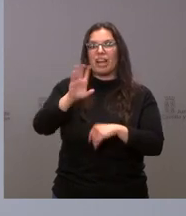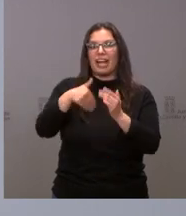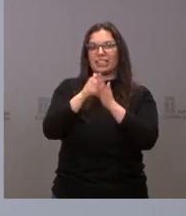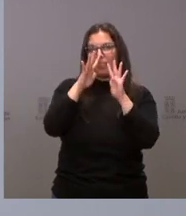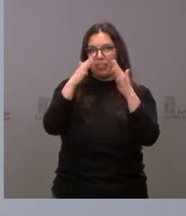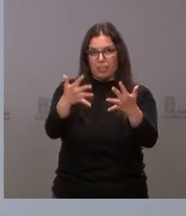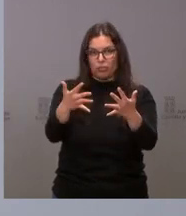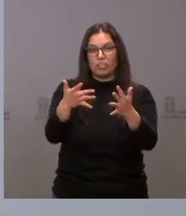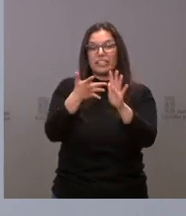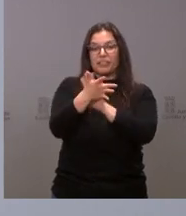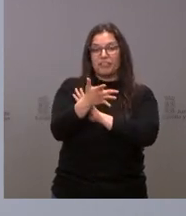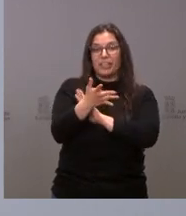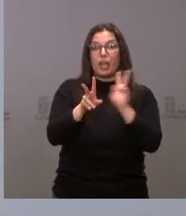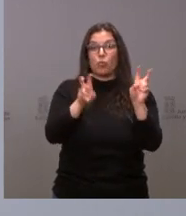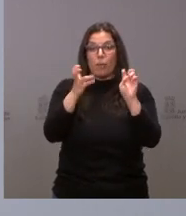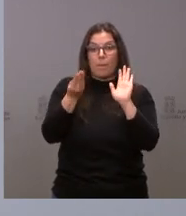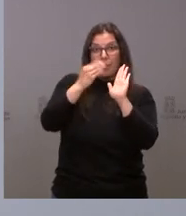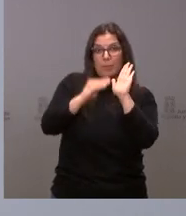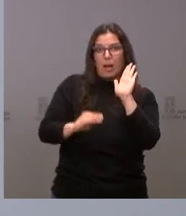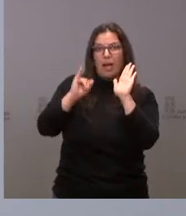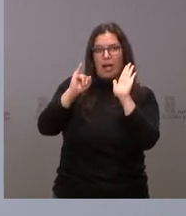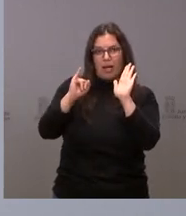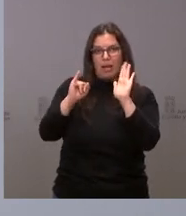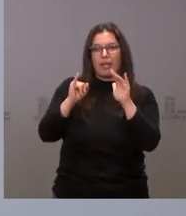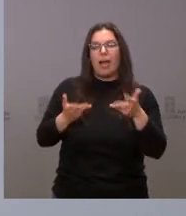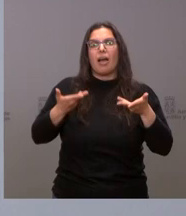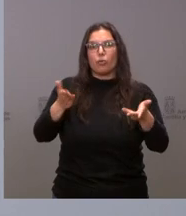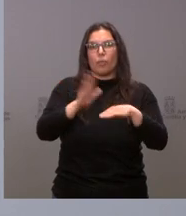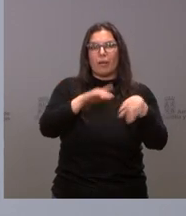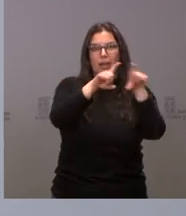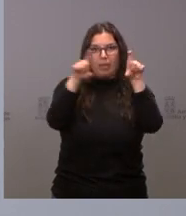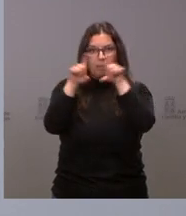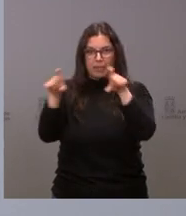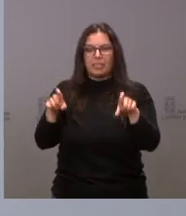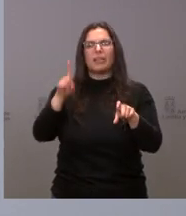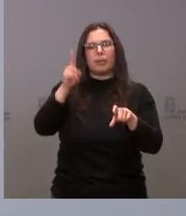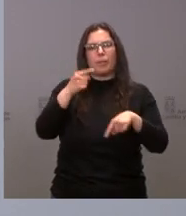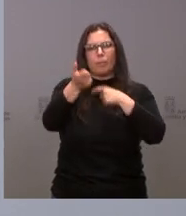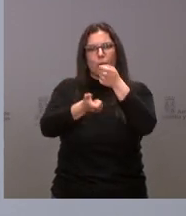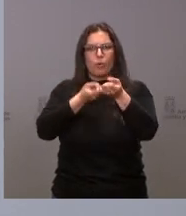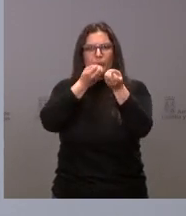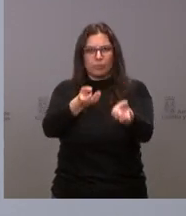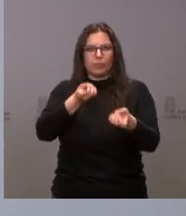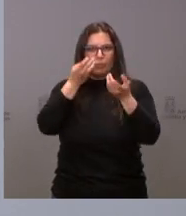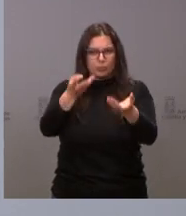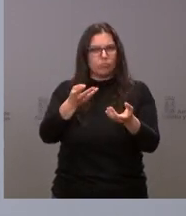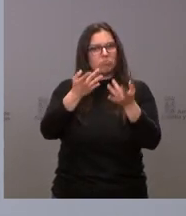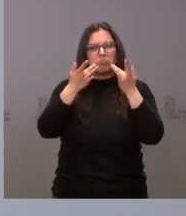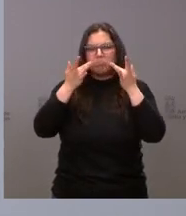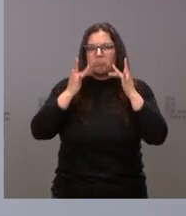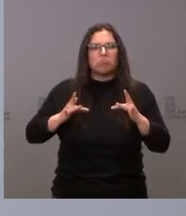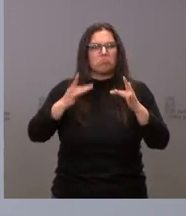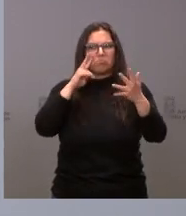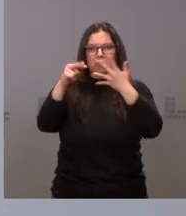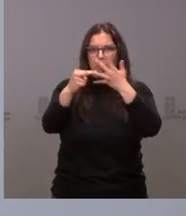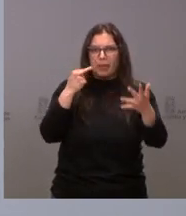tanto aquí hay nuevas aportaciones de la Junta de Castilla y León en ayudas a las empresas que iremos informando también con transparencia a partir y a